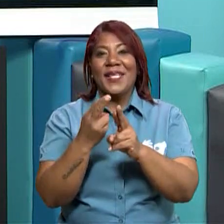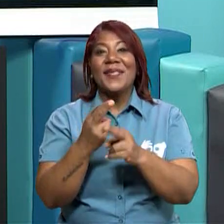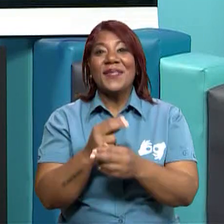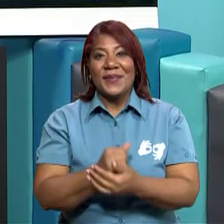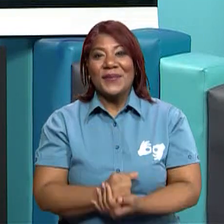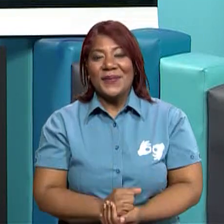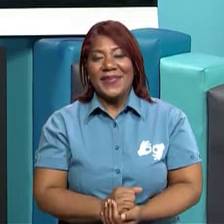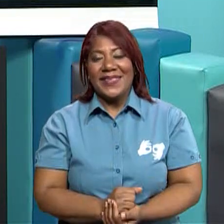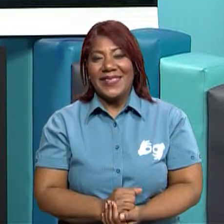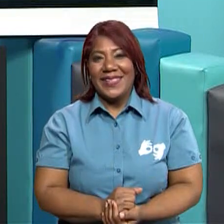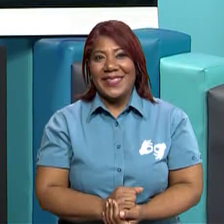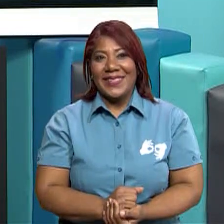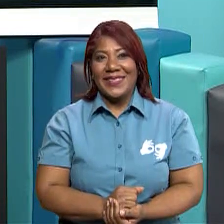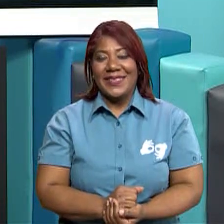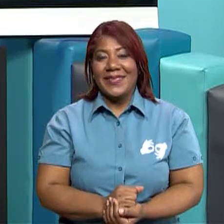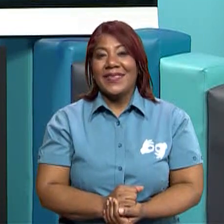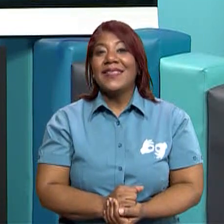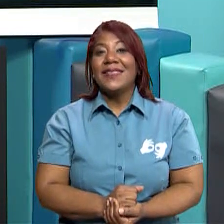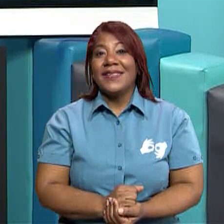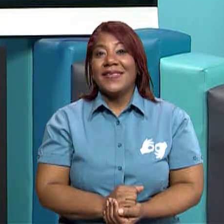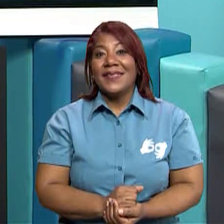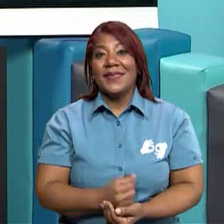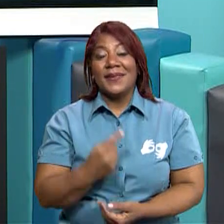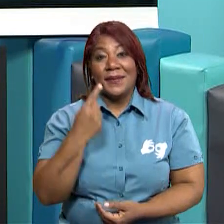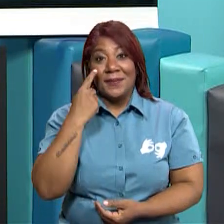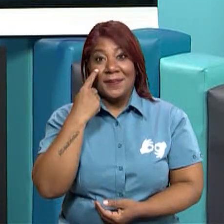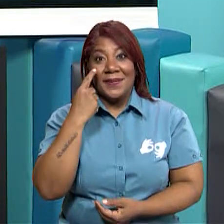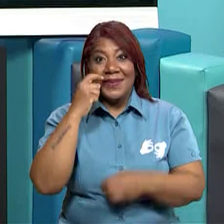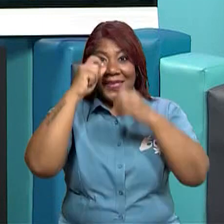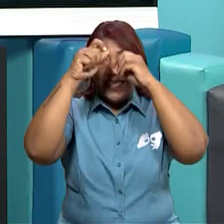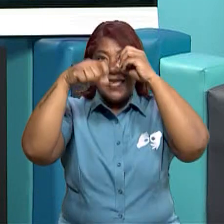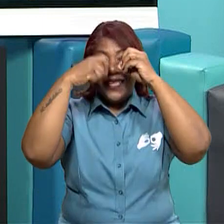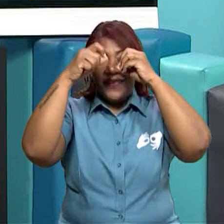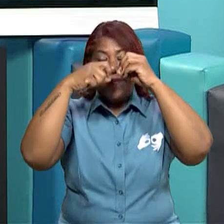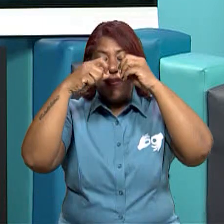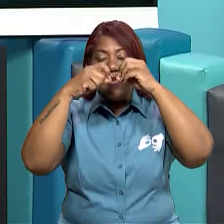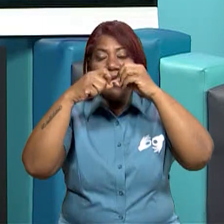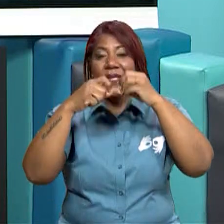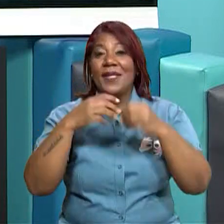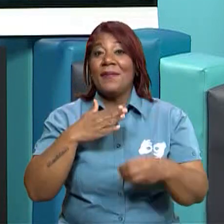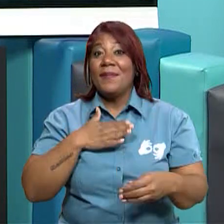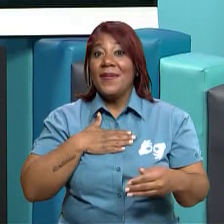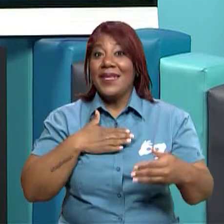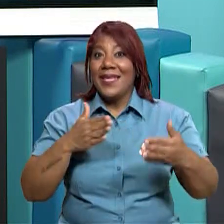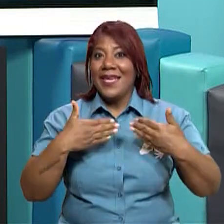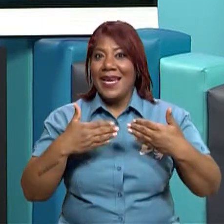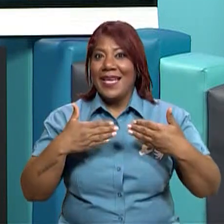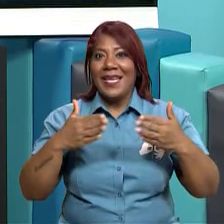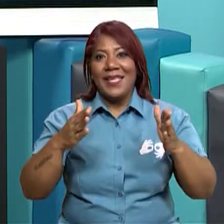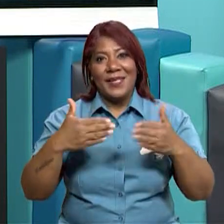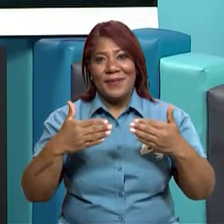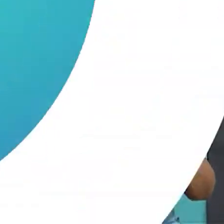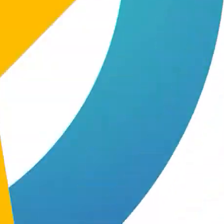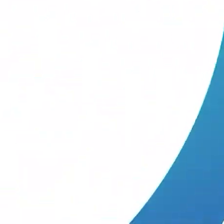realizar en clase. Entonces, ¿vemos la cápsula del Canal de Panamá? ¡Veámosla!